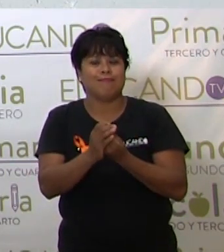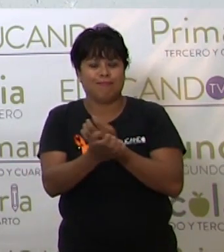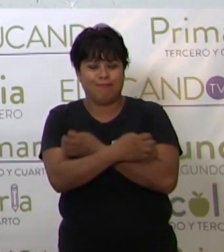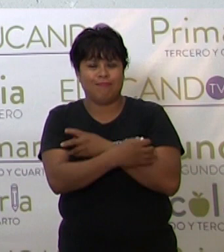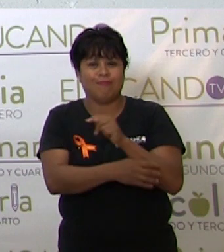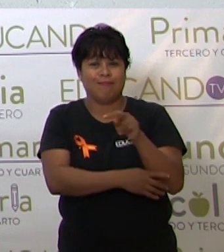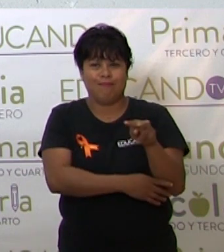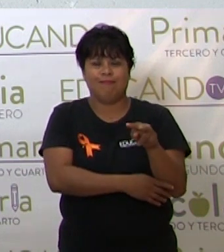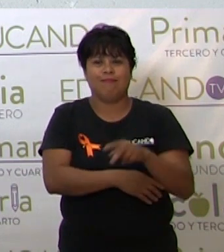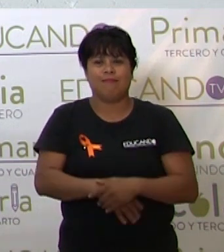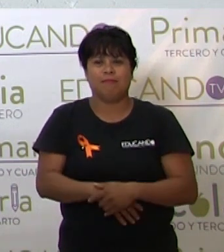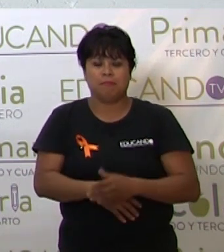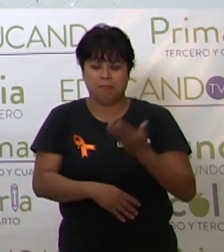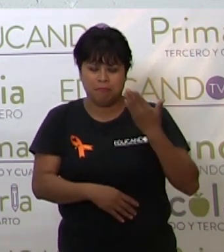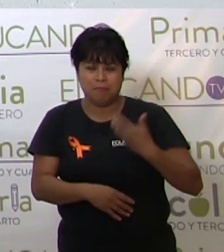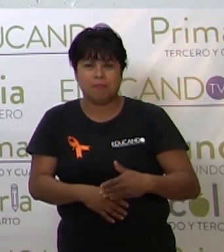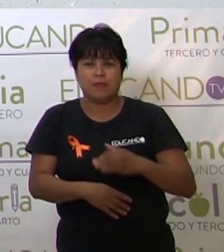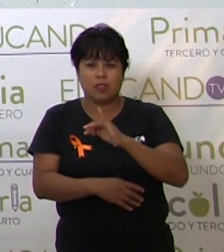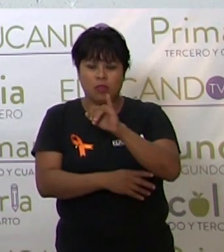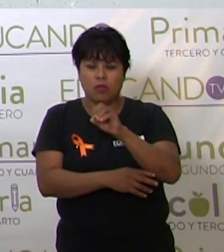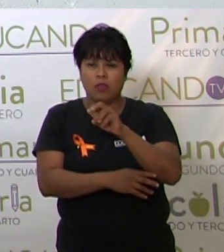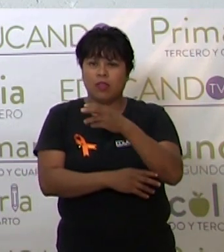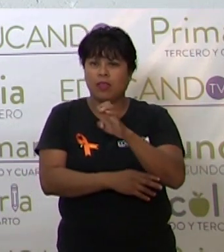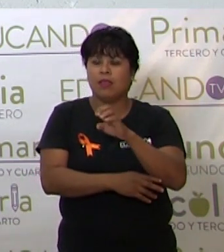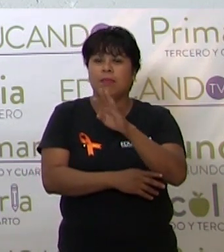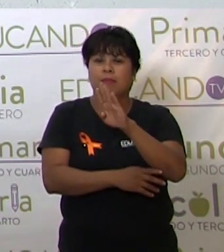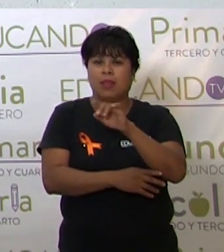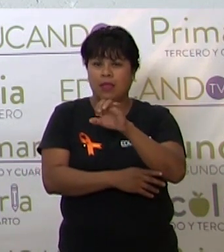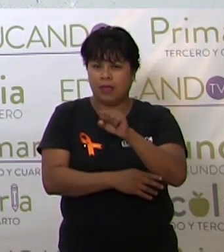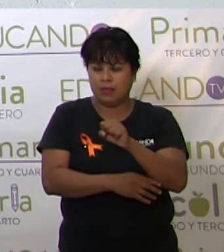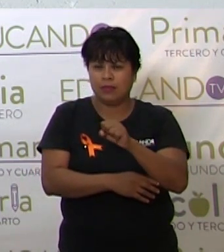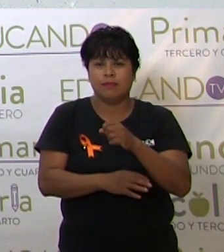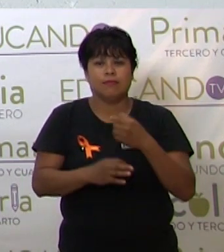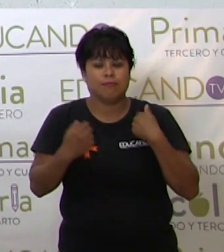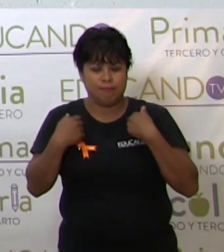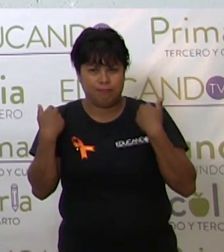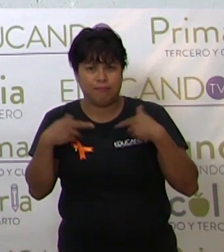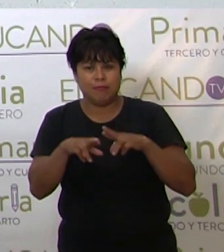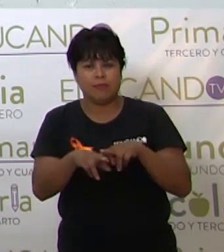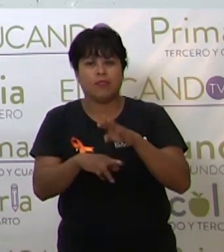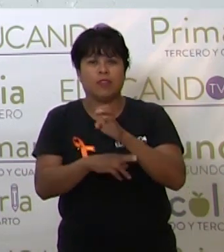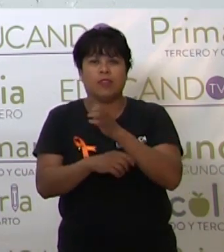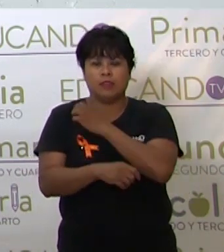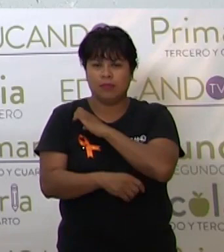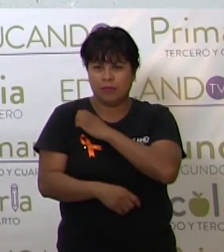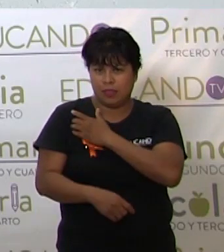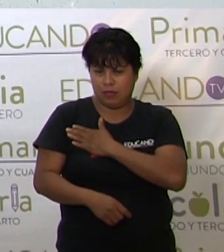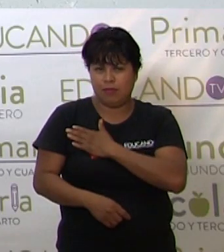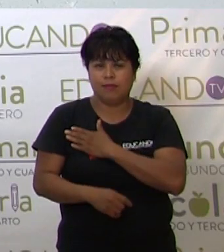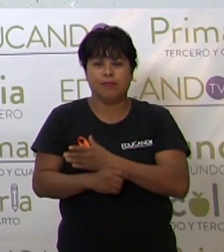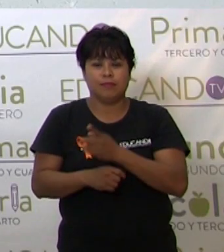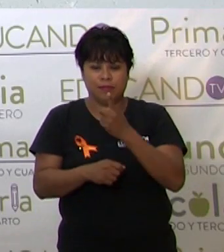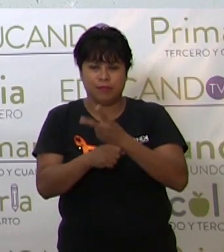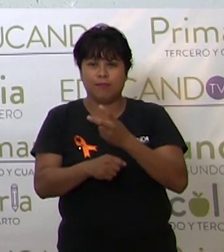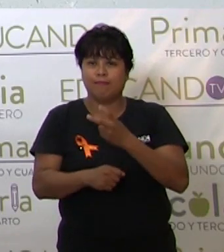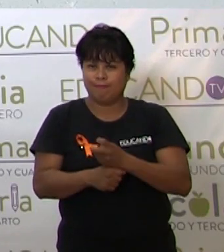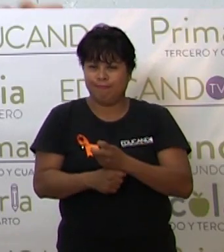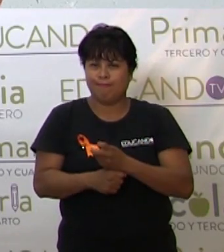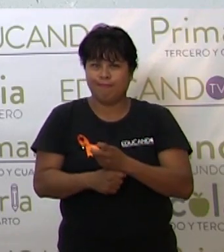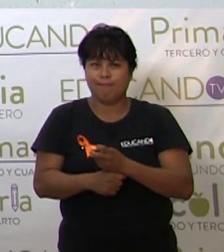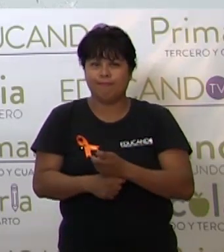TV. Soy Jorge Blancas Moreno y soy el facilitador de la asignatura de Español Segundo Grado.